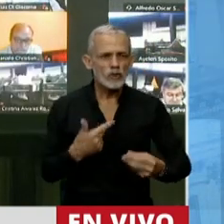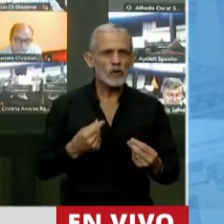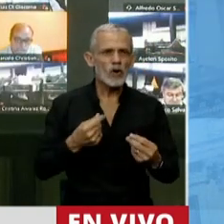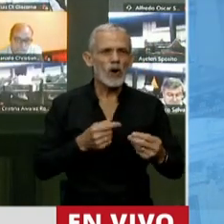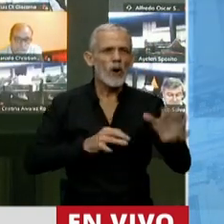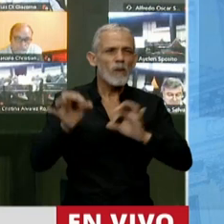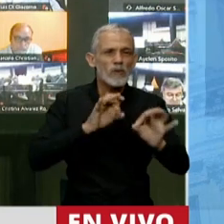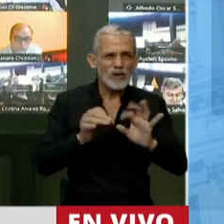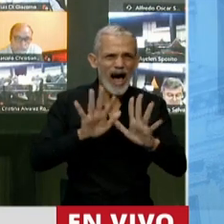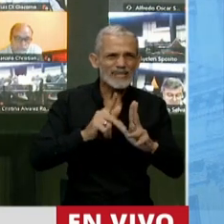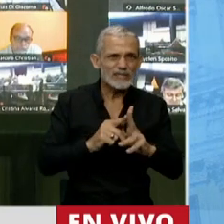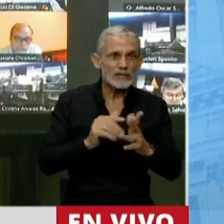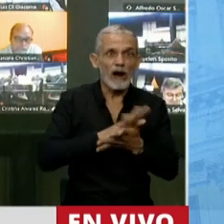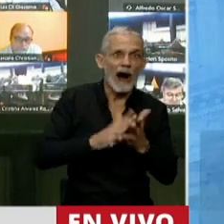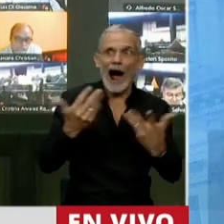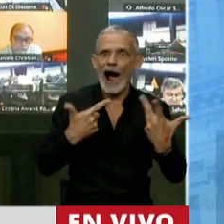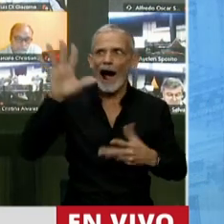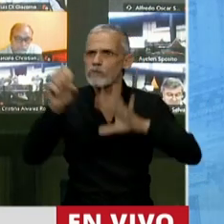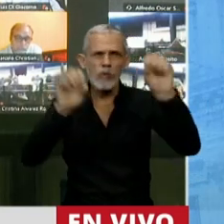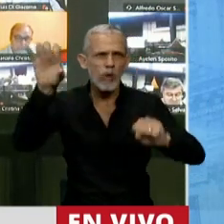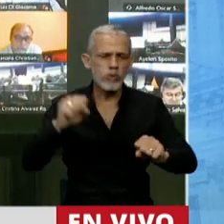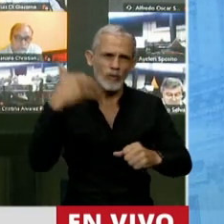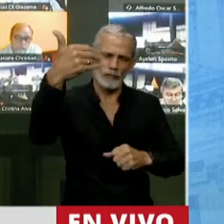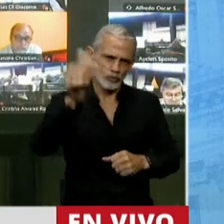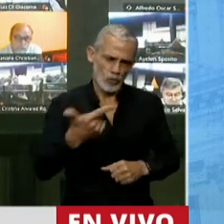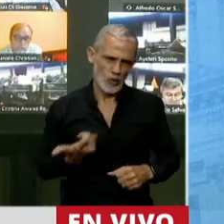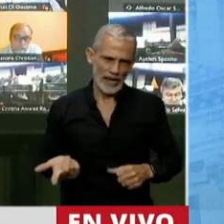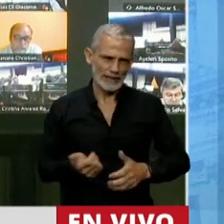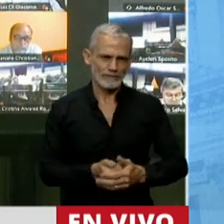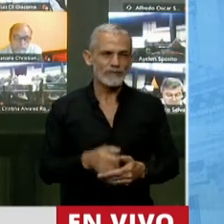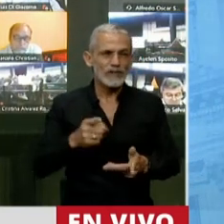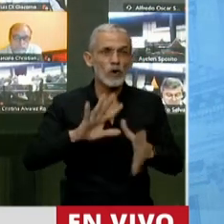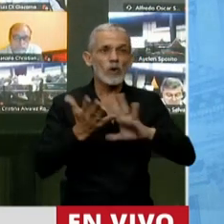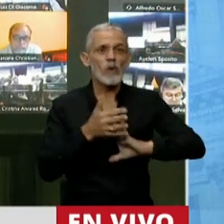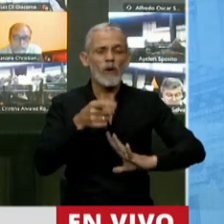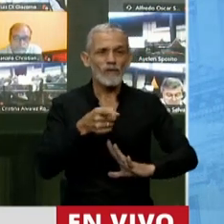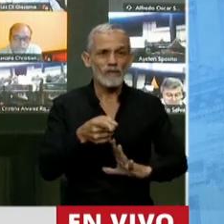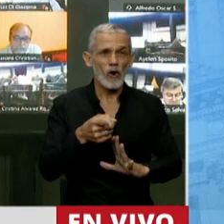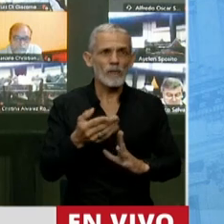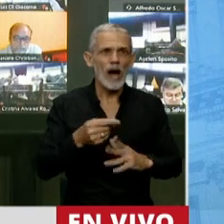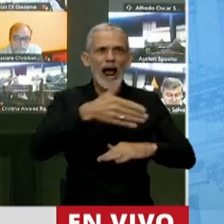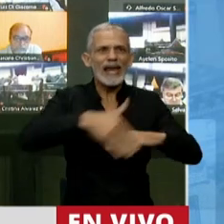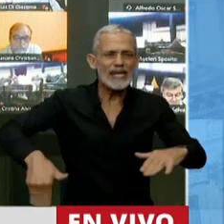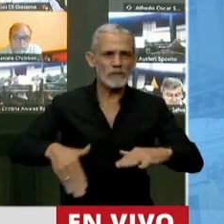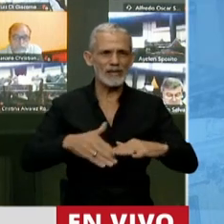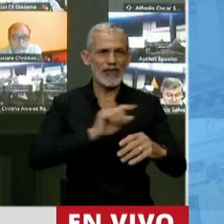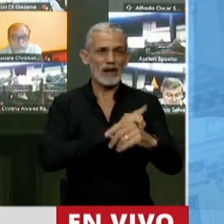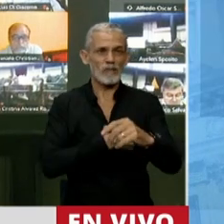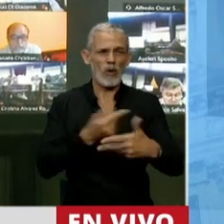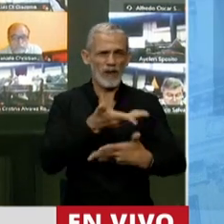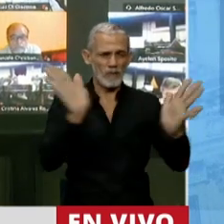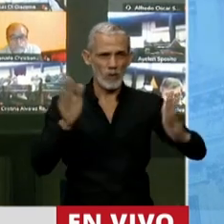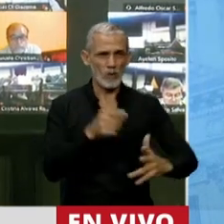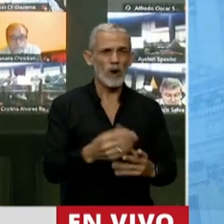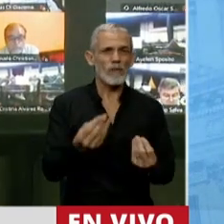el proyecto manotazo, no tenemos ningún futuro. Y eso es concebir una cierta autolimitación del poder público.